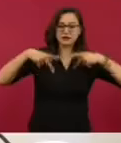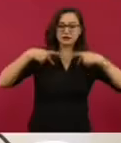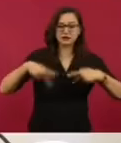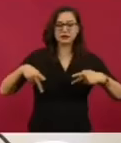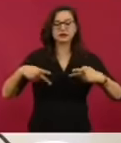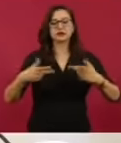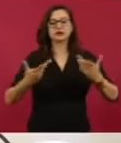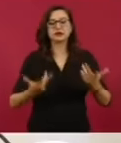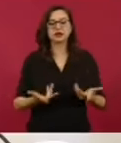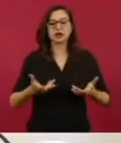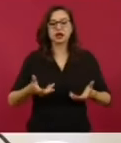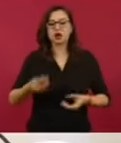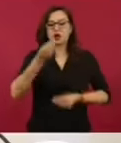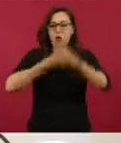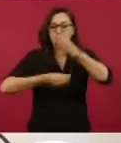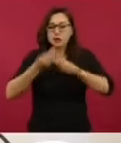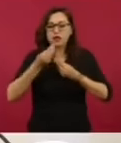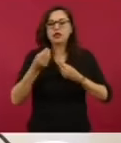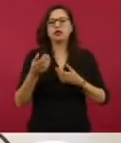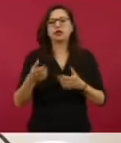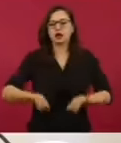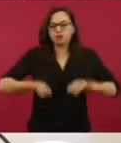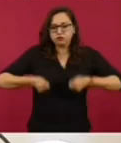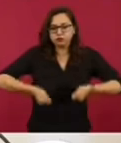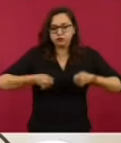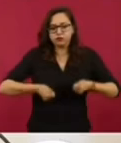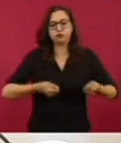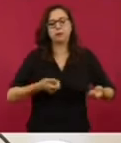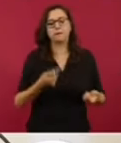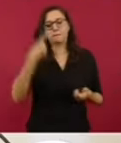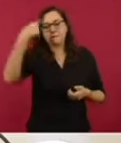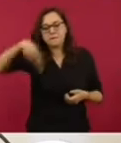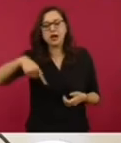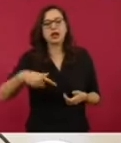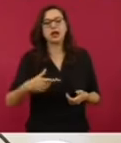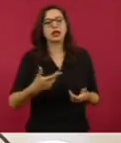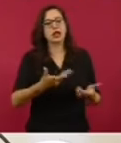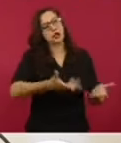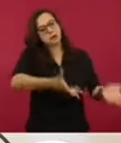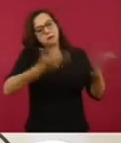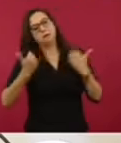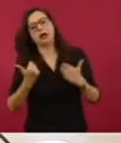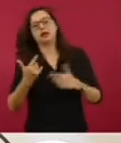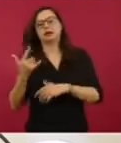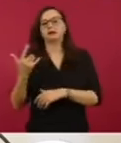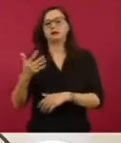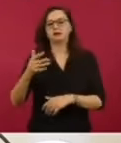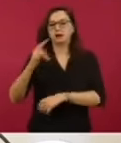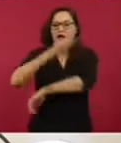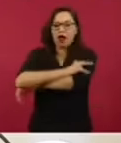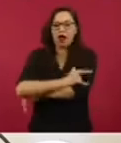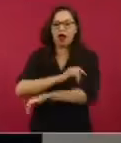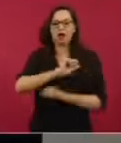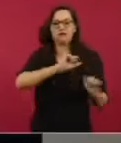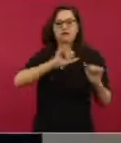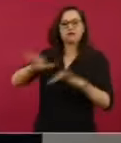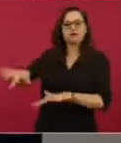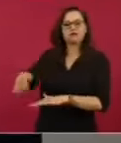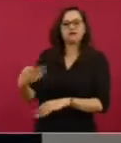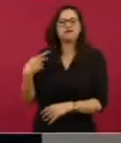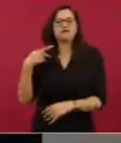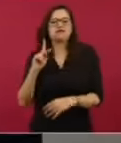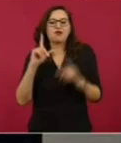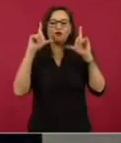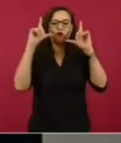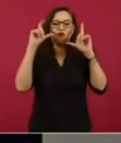cargando despensas y desayunos, queriendo denunciar acarreo en el acto de la celebración por la apertura